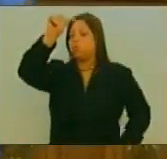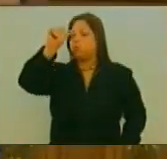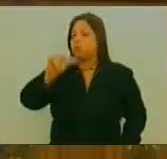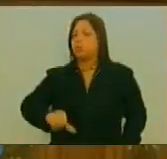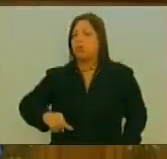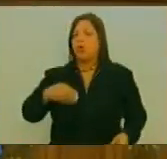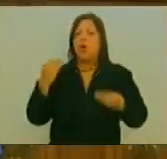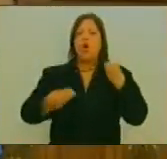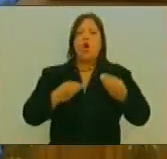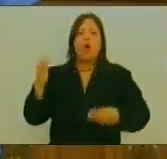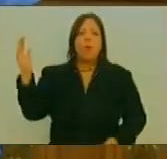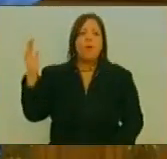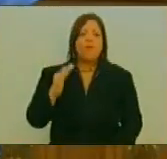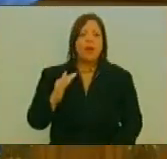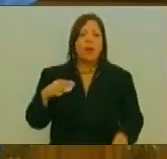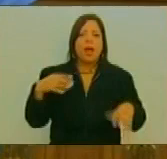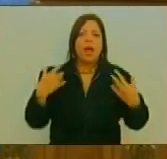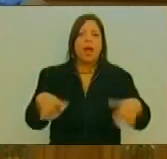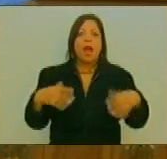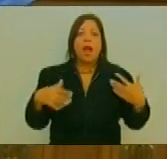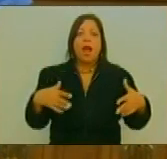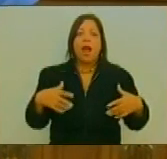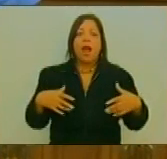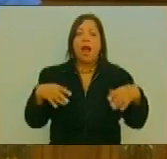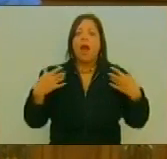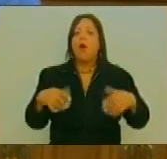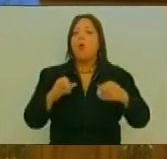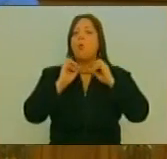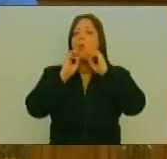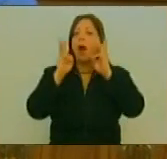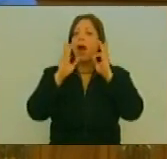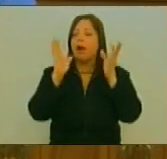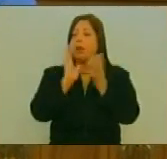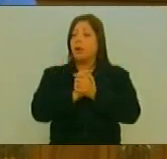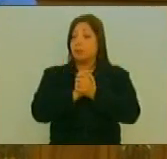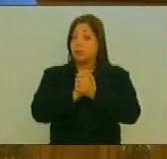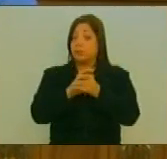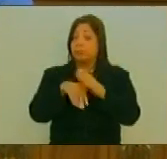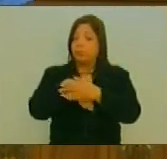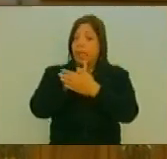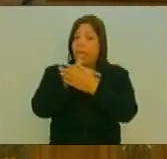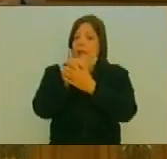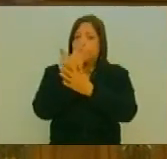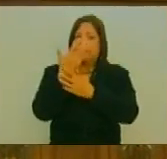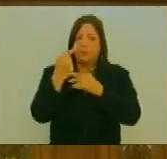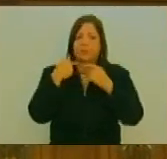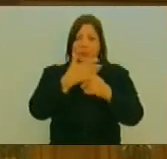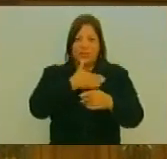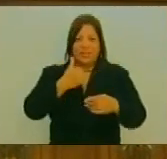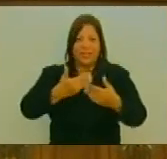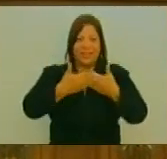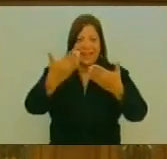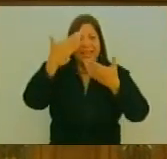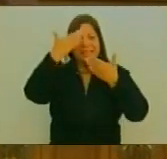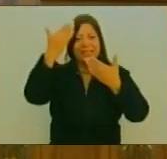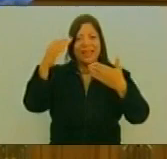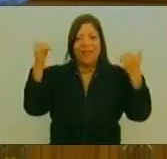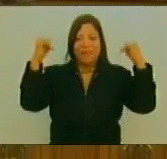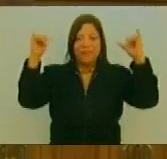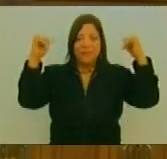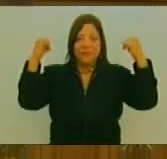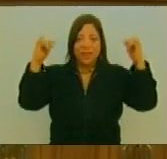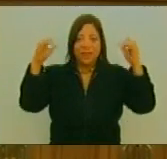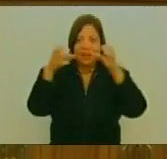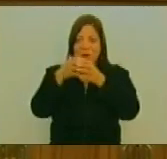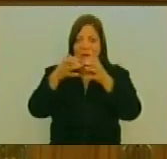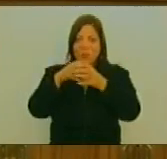hicieron Para llegar a Venezuela Amanecemos De hecho Queríamos hacerle Un agasajo A los